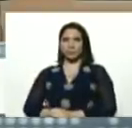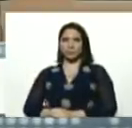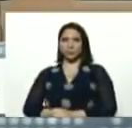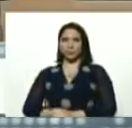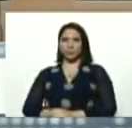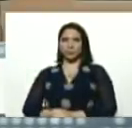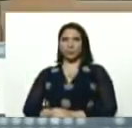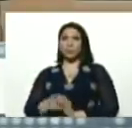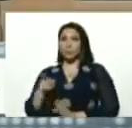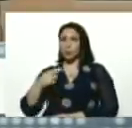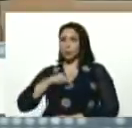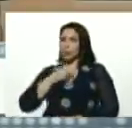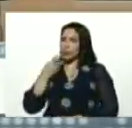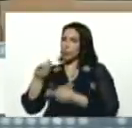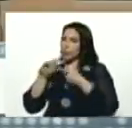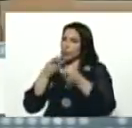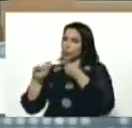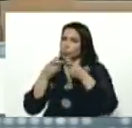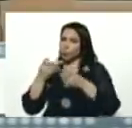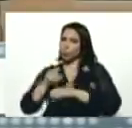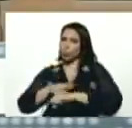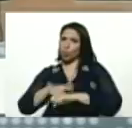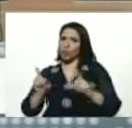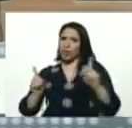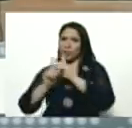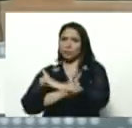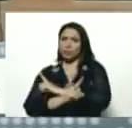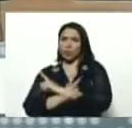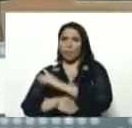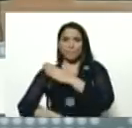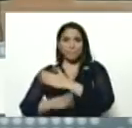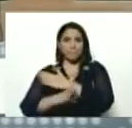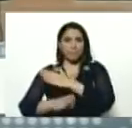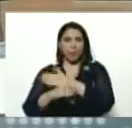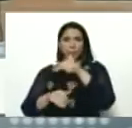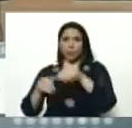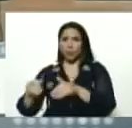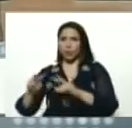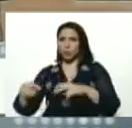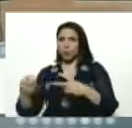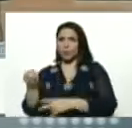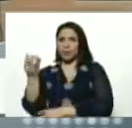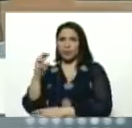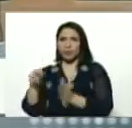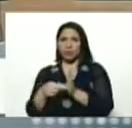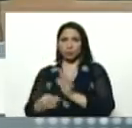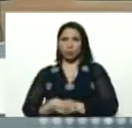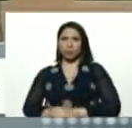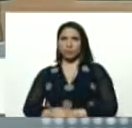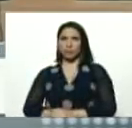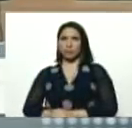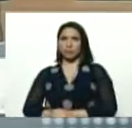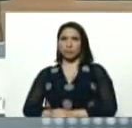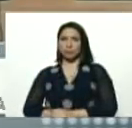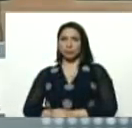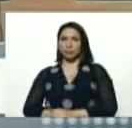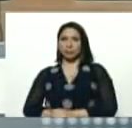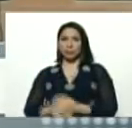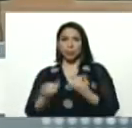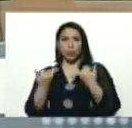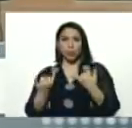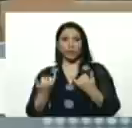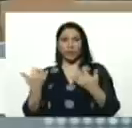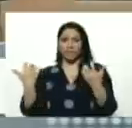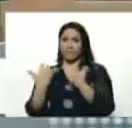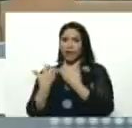este es nuestro discurso, llegó la hora del cambio, vamos a votar, por una nueva asamblea nacional, llegó la hora, de la